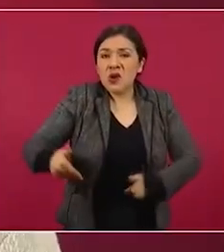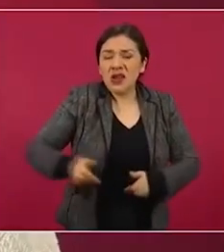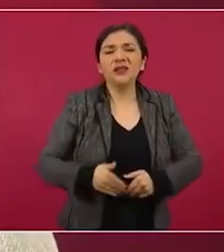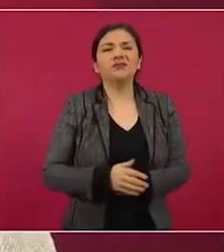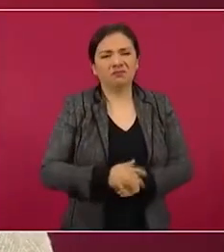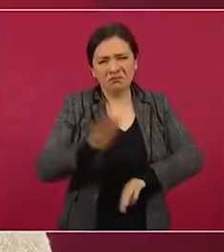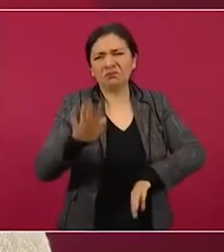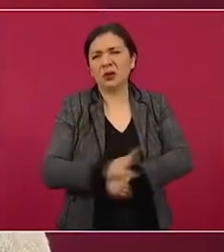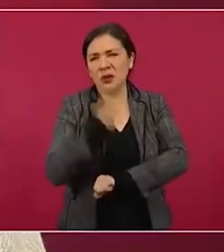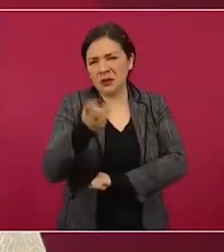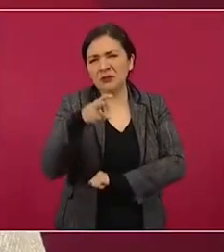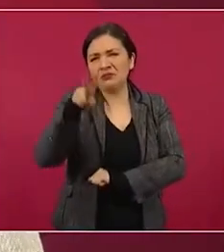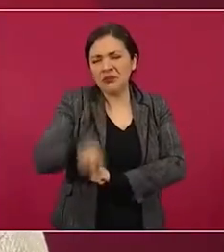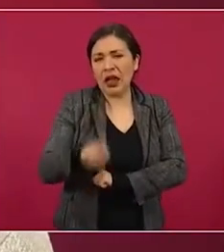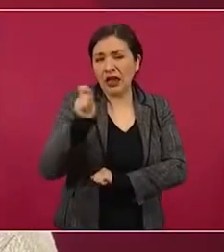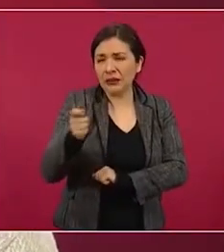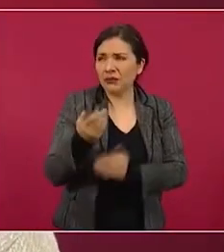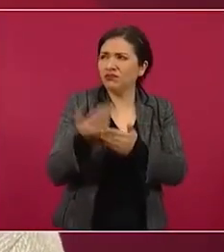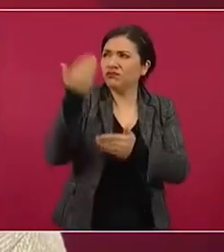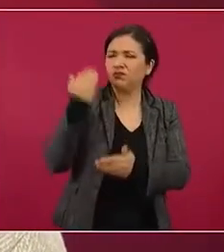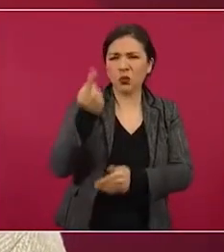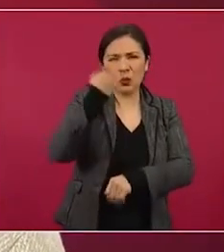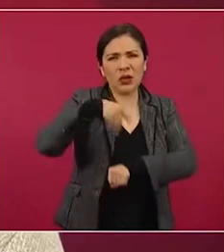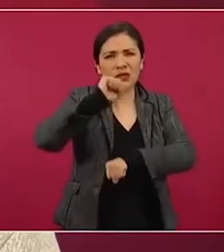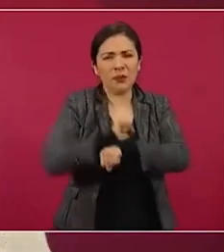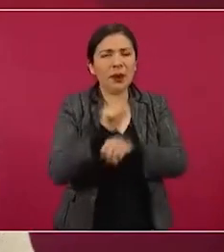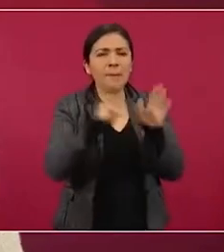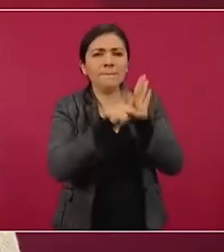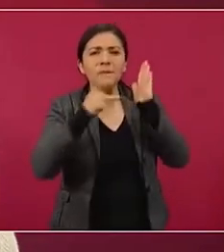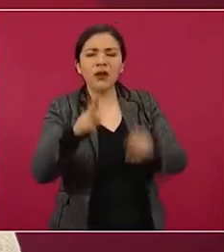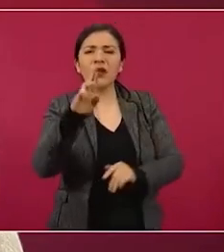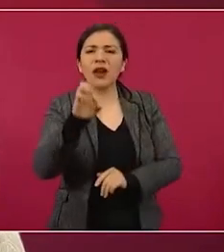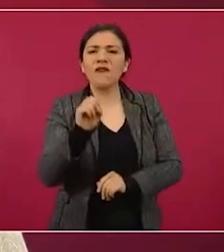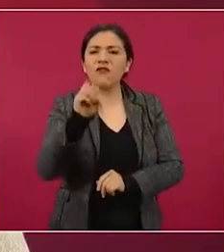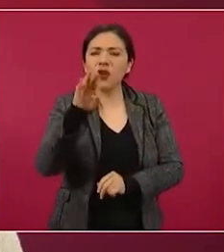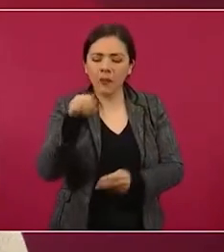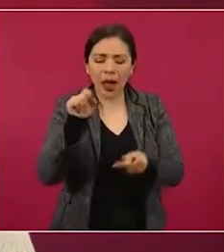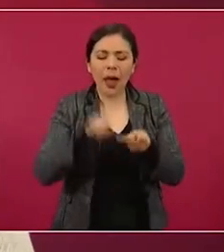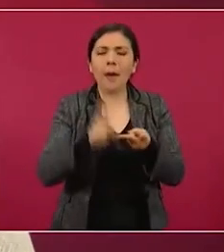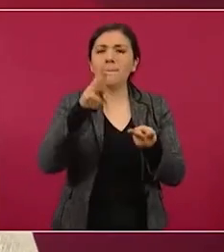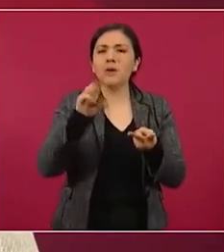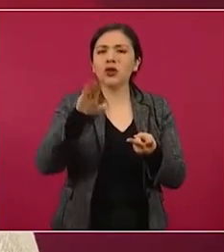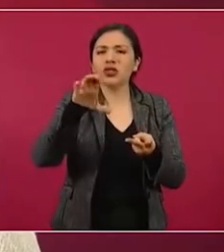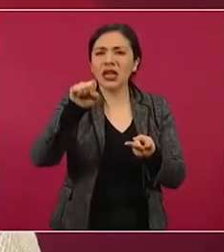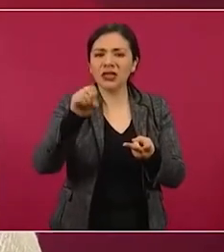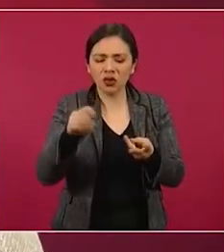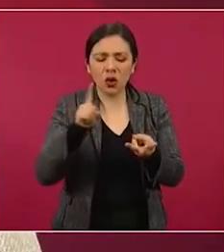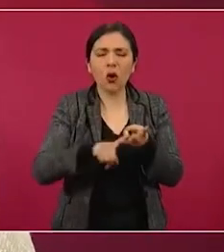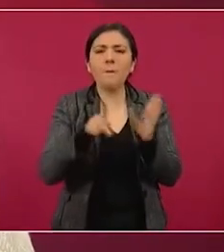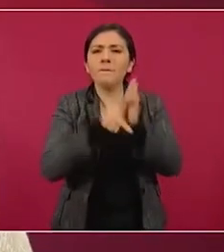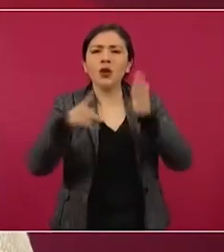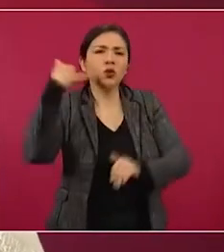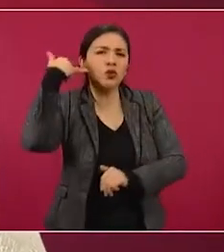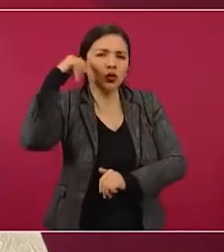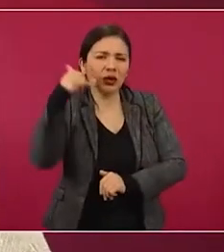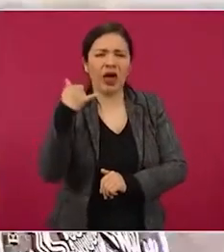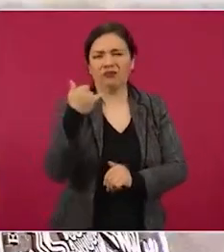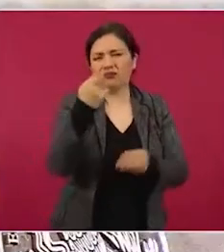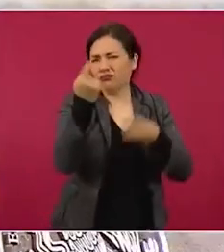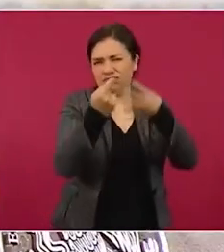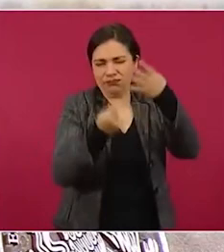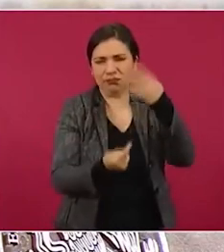extraña que la semana pasada el periódico Reforma, la revista Proceso, el diario de Yucatán, entre otros,